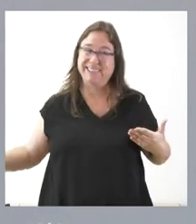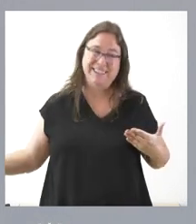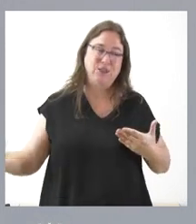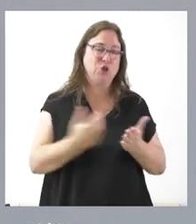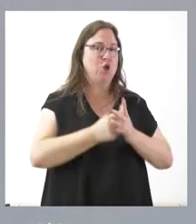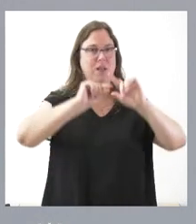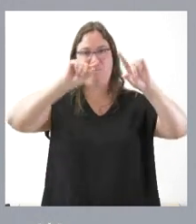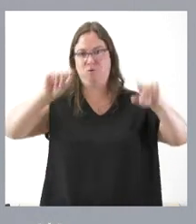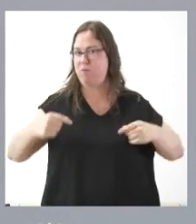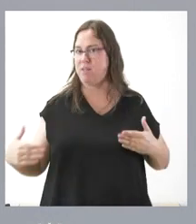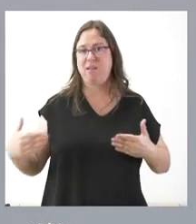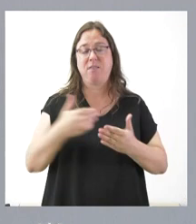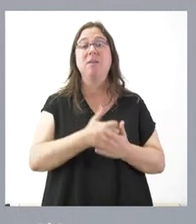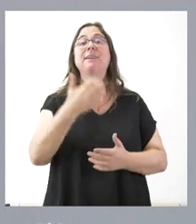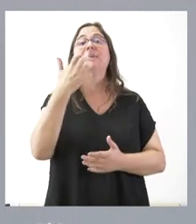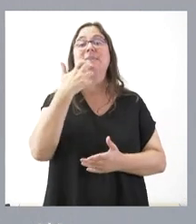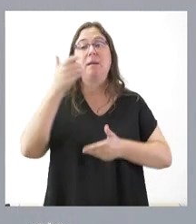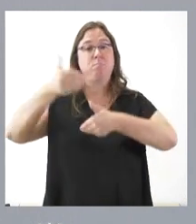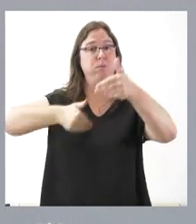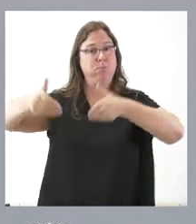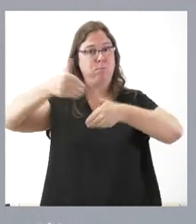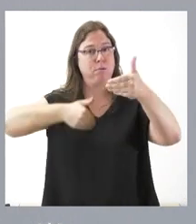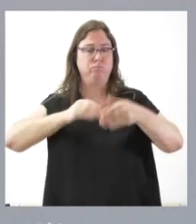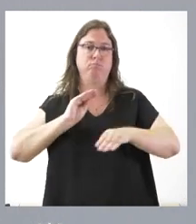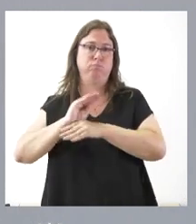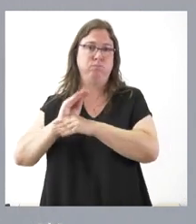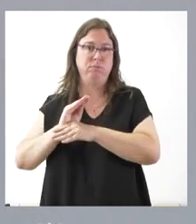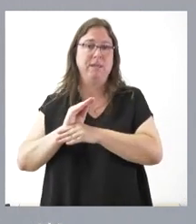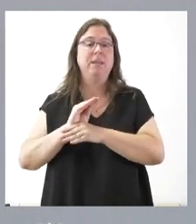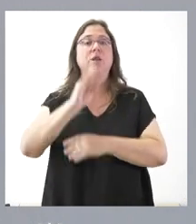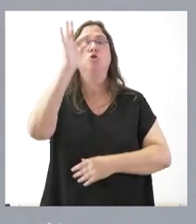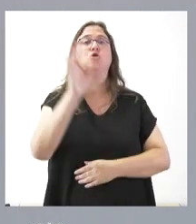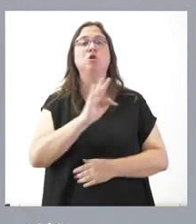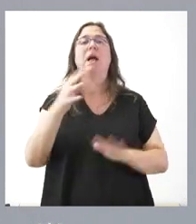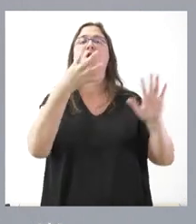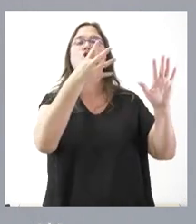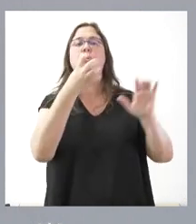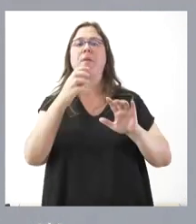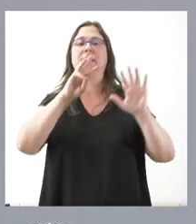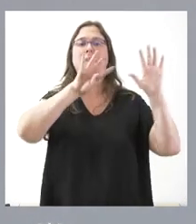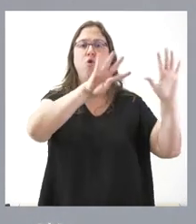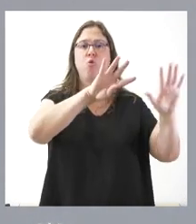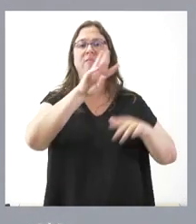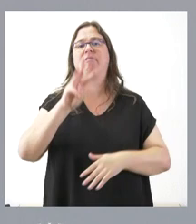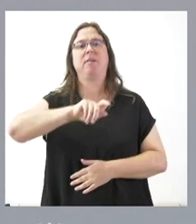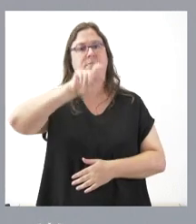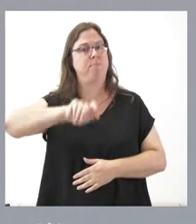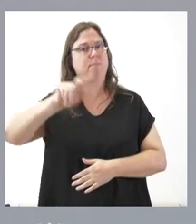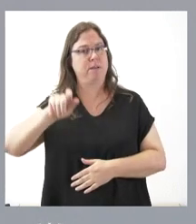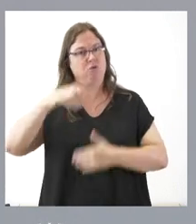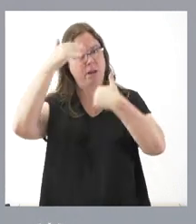provincias donde nos lo van solicitando y son 993 las personas